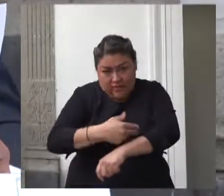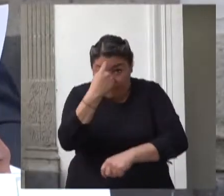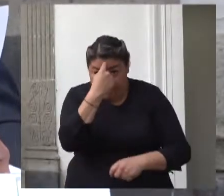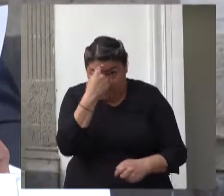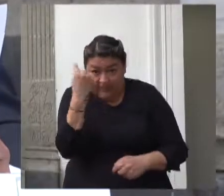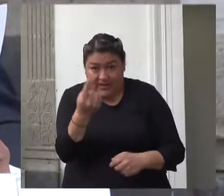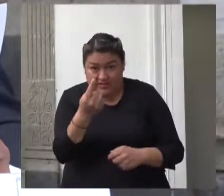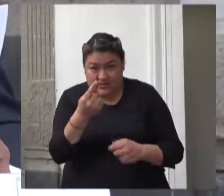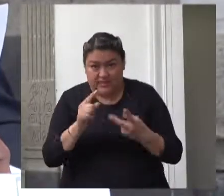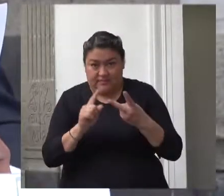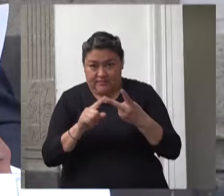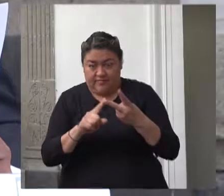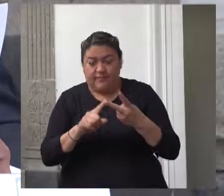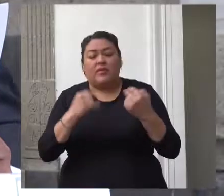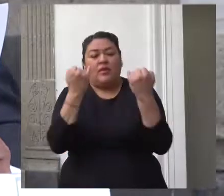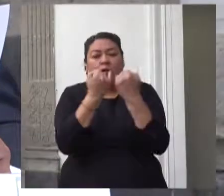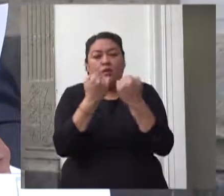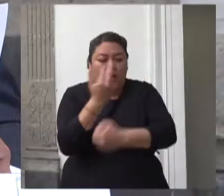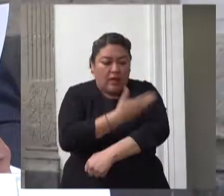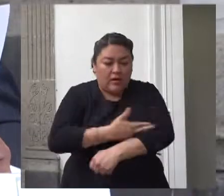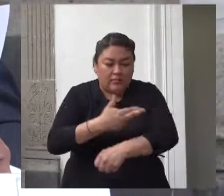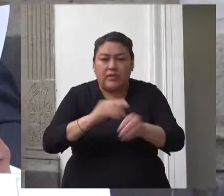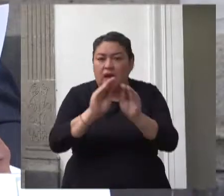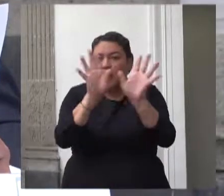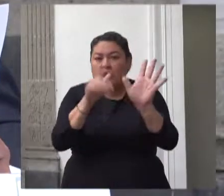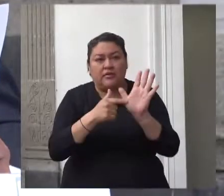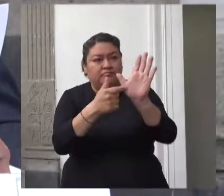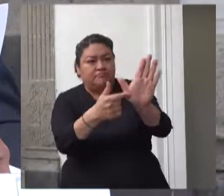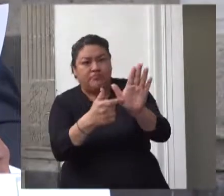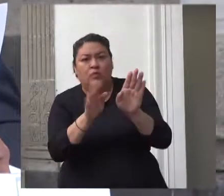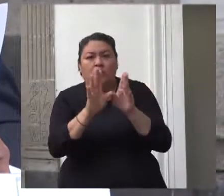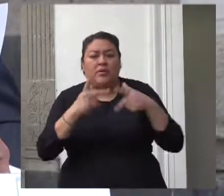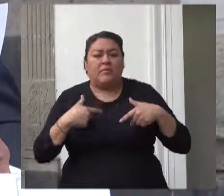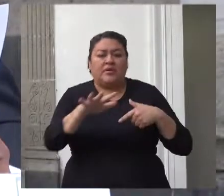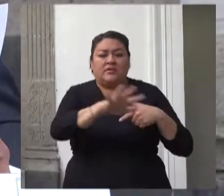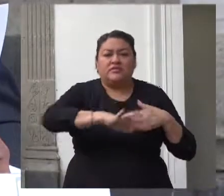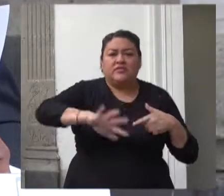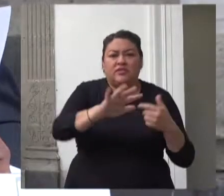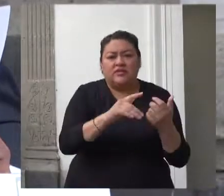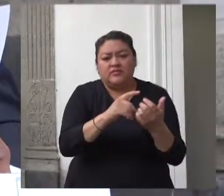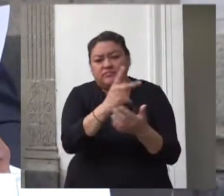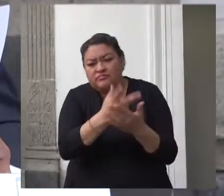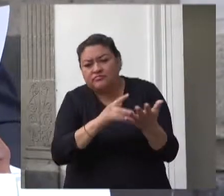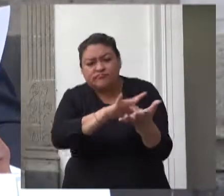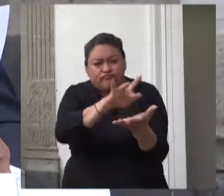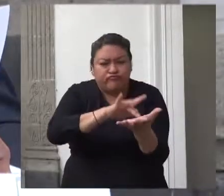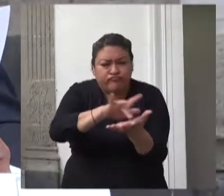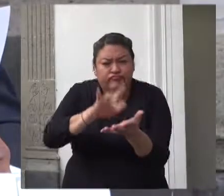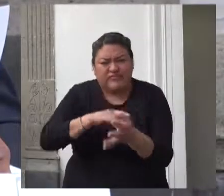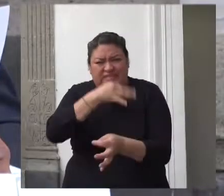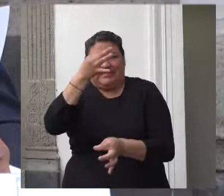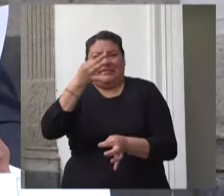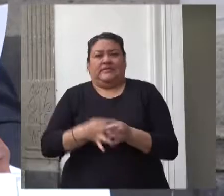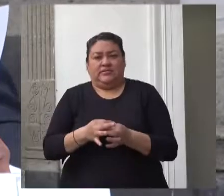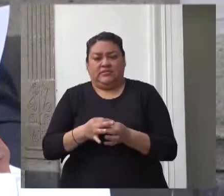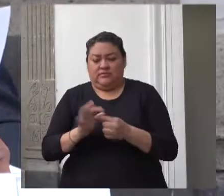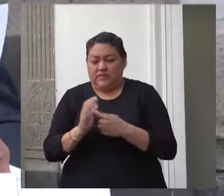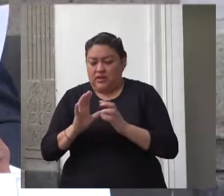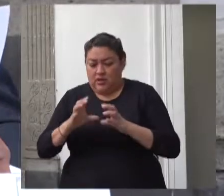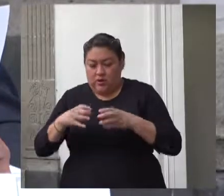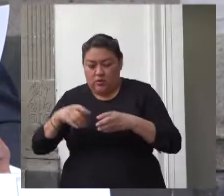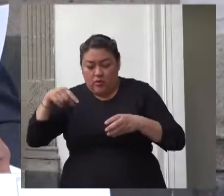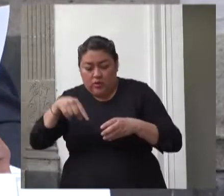así como la transparencia en la elaboración y aplicación de los mismos procurando que estos generen